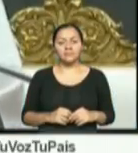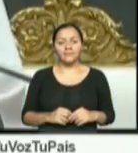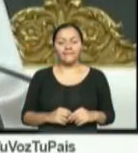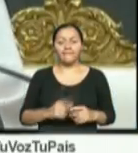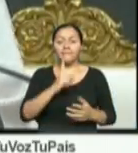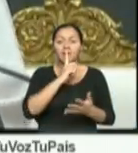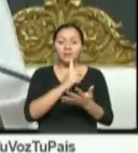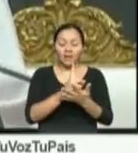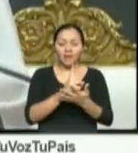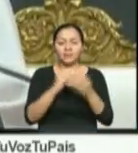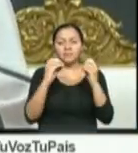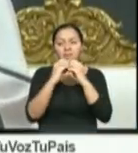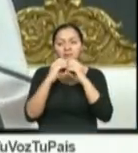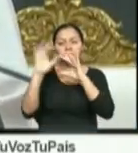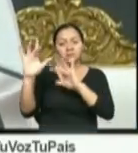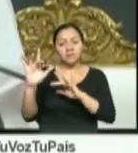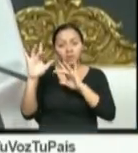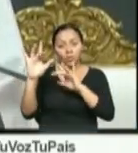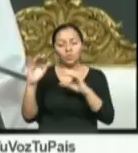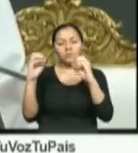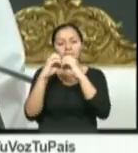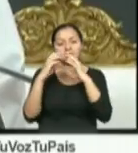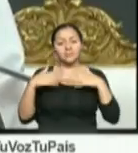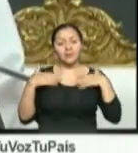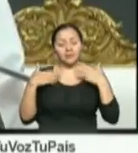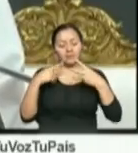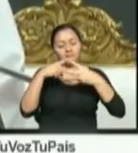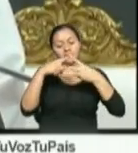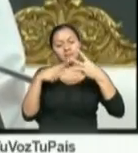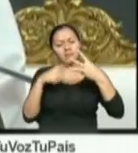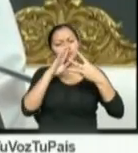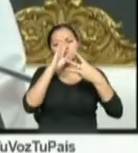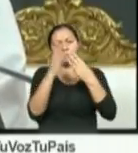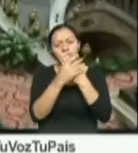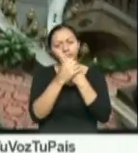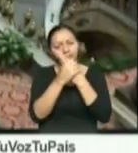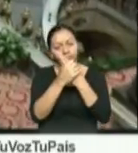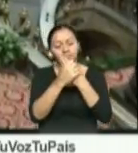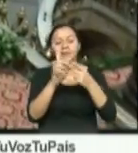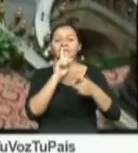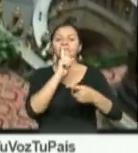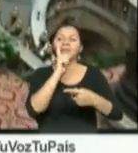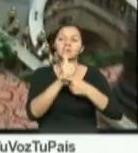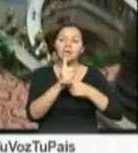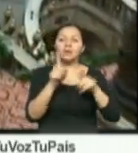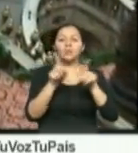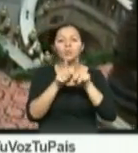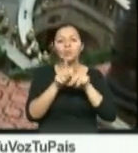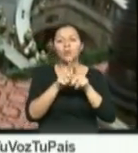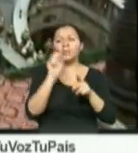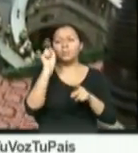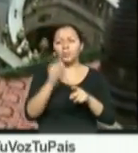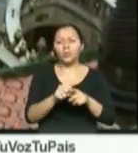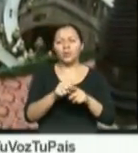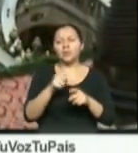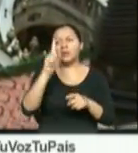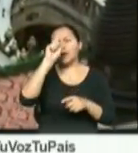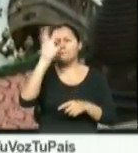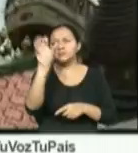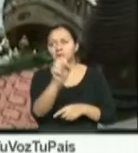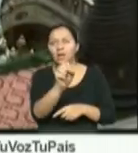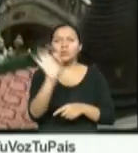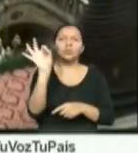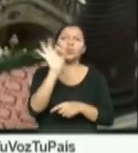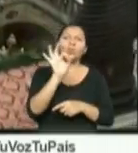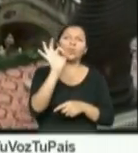Verdad, misericordia y alegría. Las tres cosas deben ir juntas. Nunca la verdad del Evangelio podrá ser una verdad abstracta, una verdad